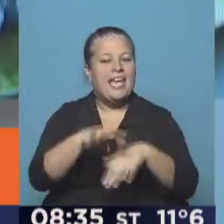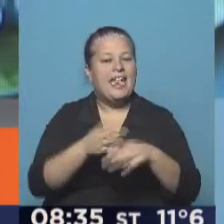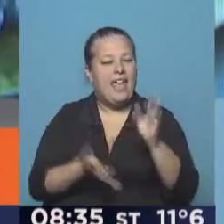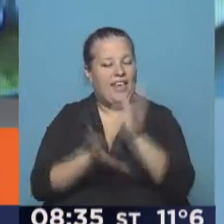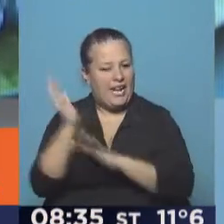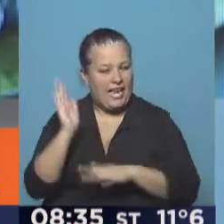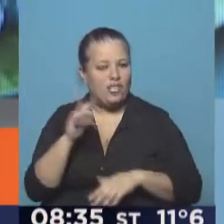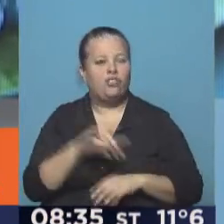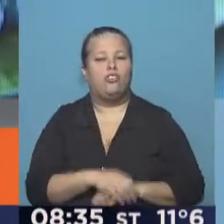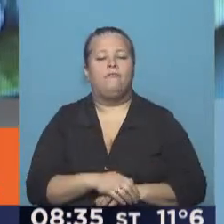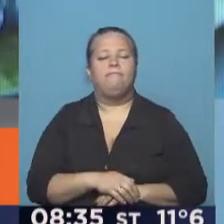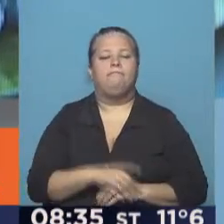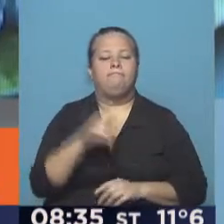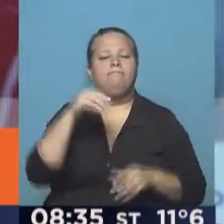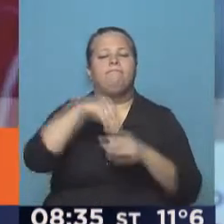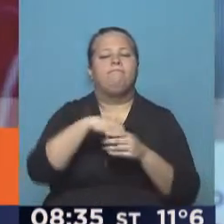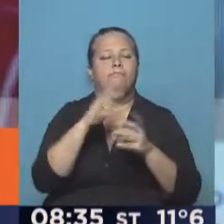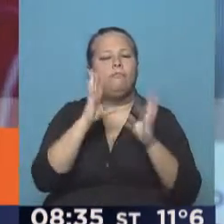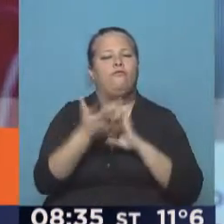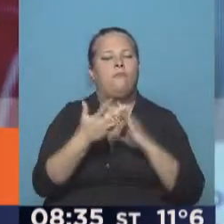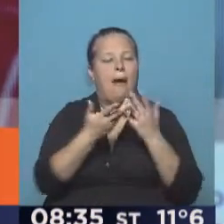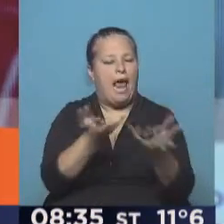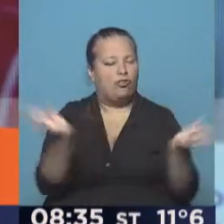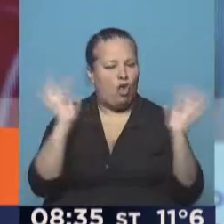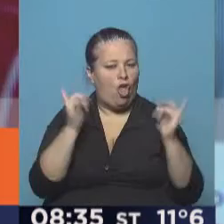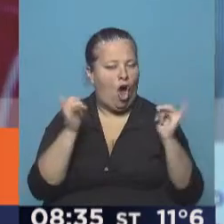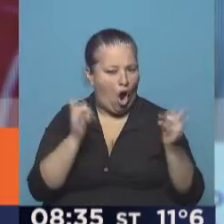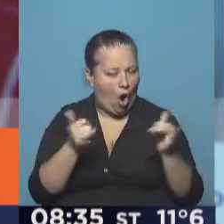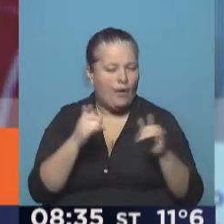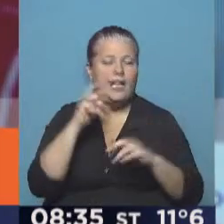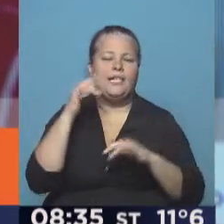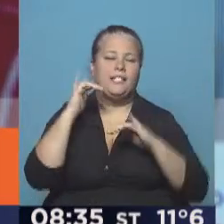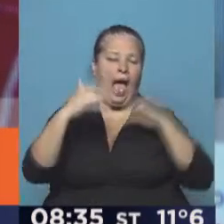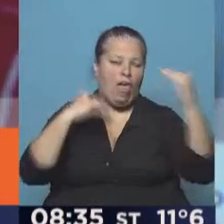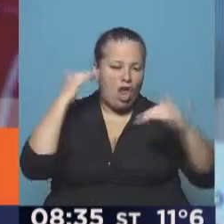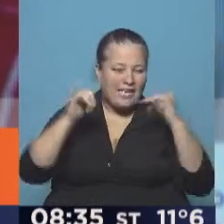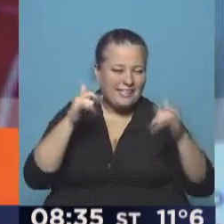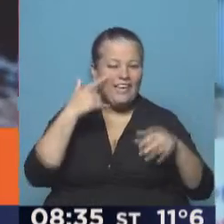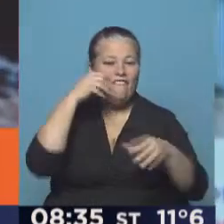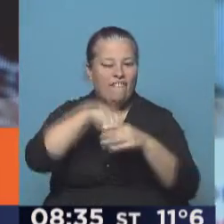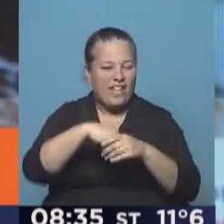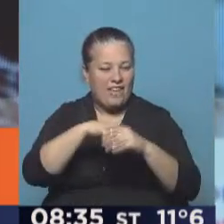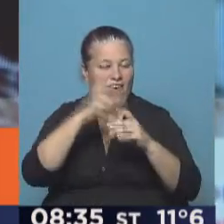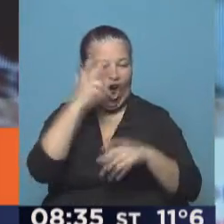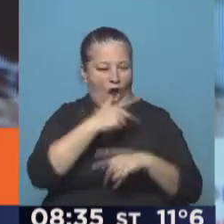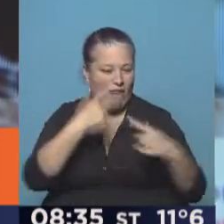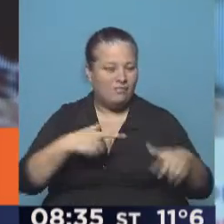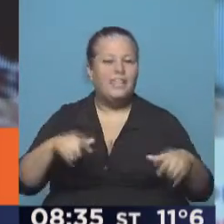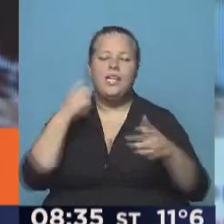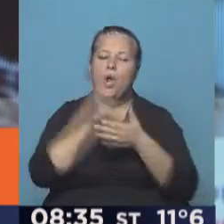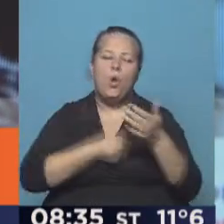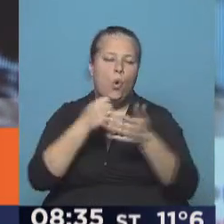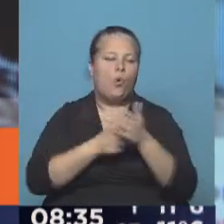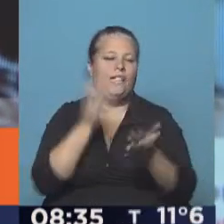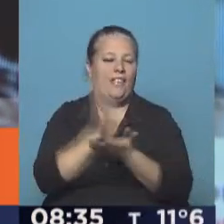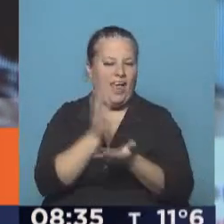y que está constituyendo un colectivo de jóvenes y adolescentes que vivieron dentro del sistema y que están luchando